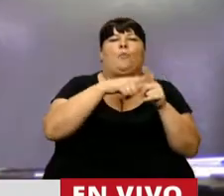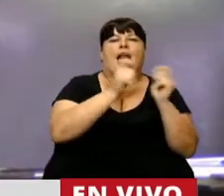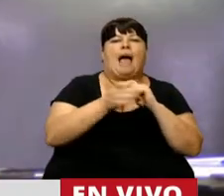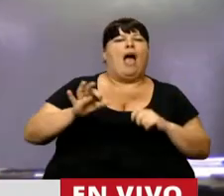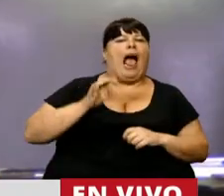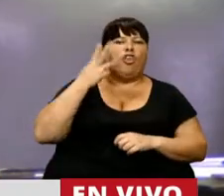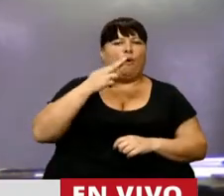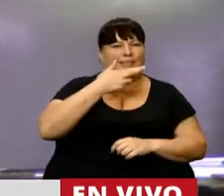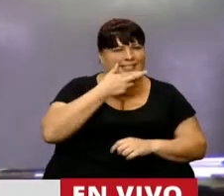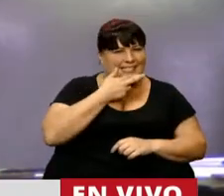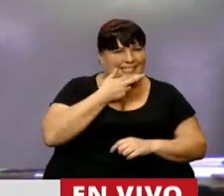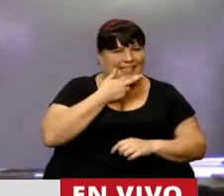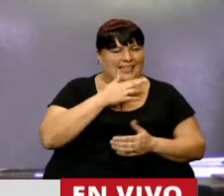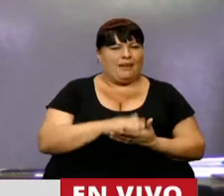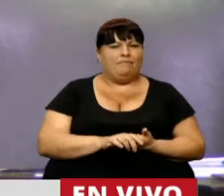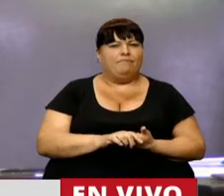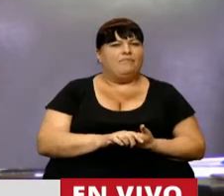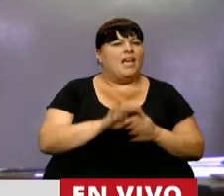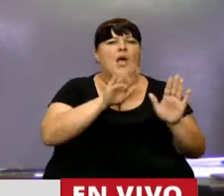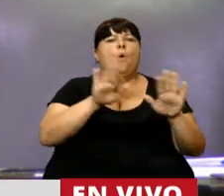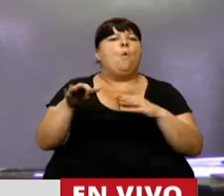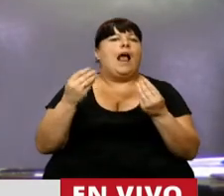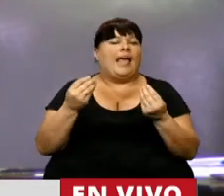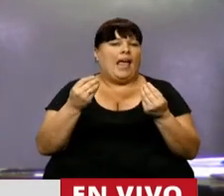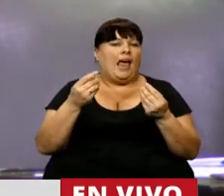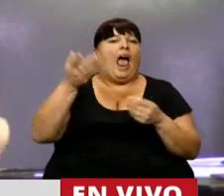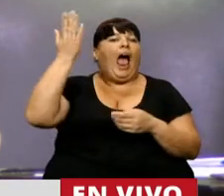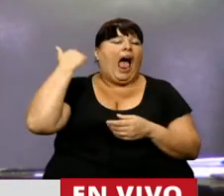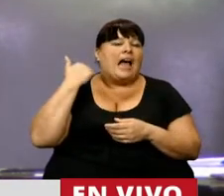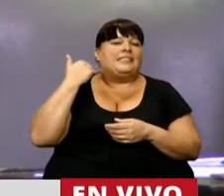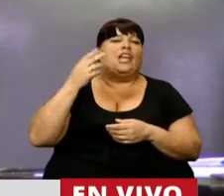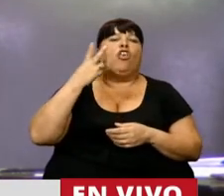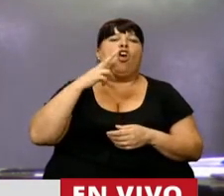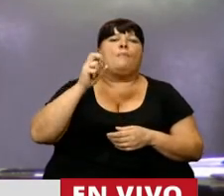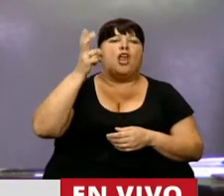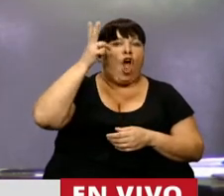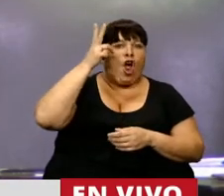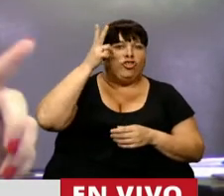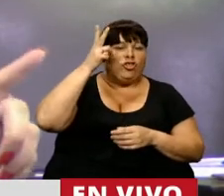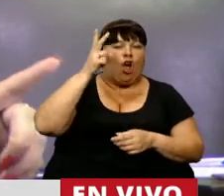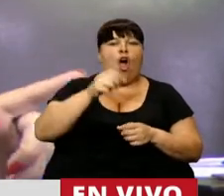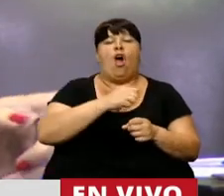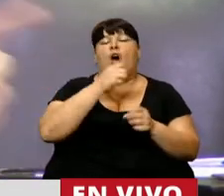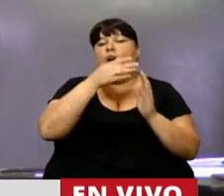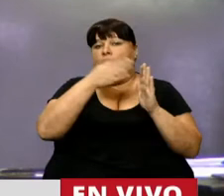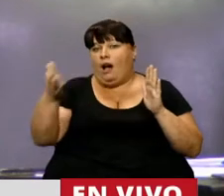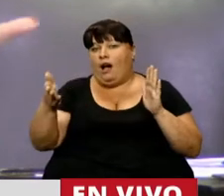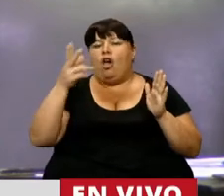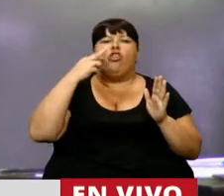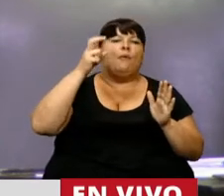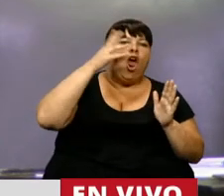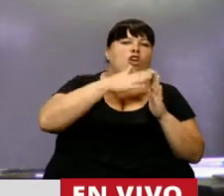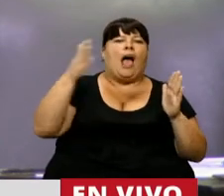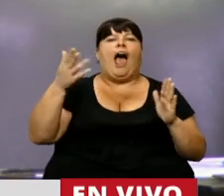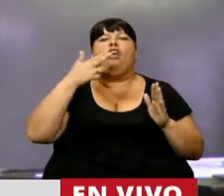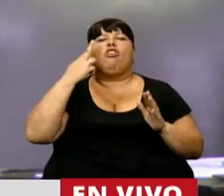el 2017, comparte la esencia con aquella que se aplicó desde el 2008 y entre el 2008